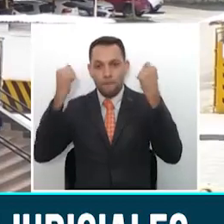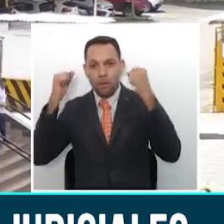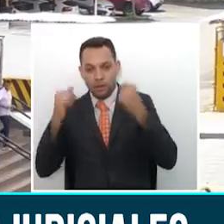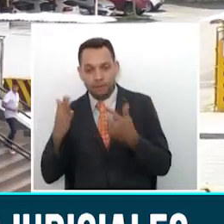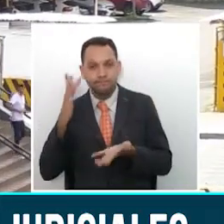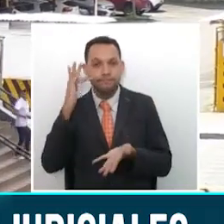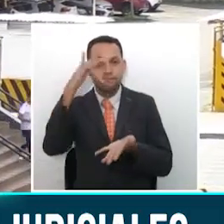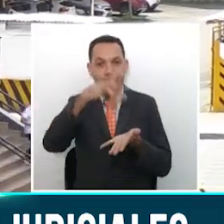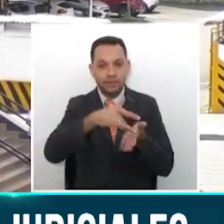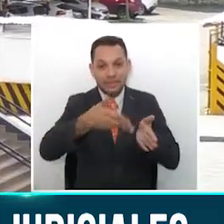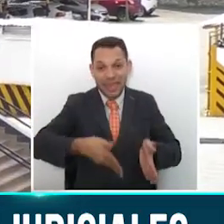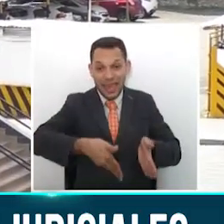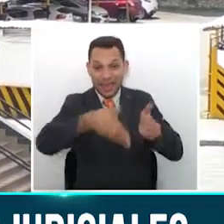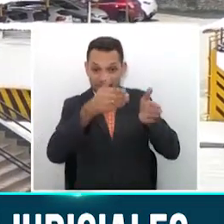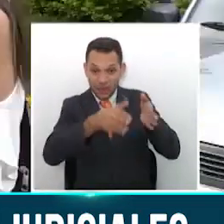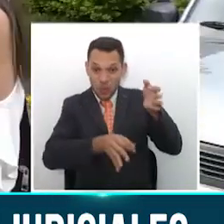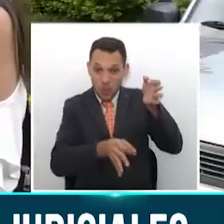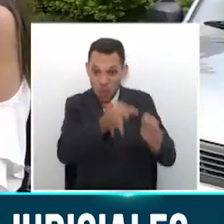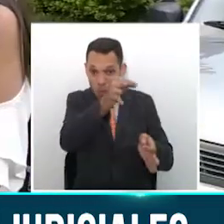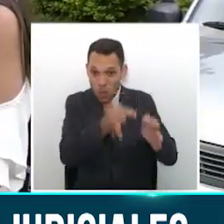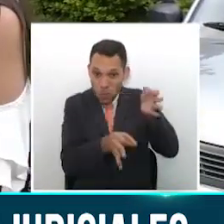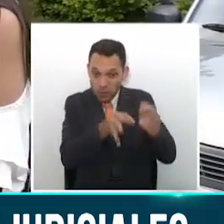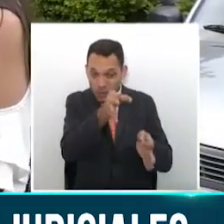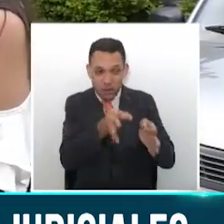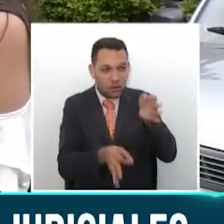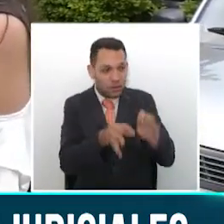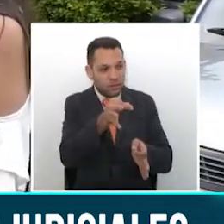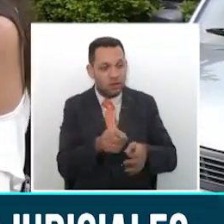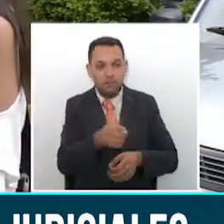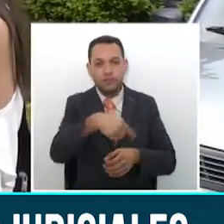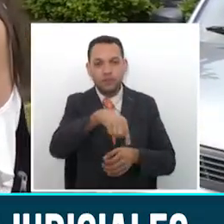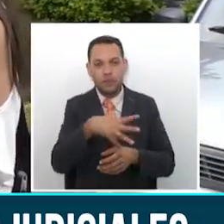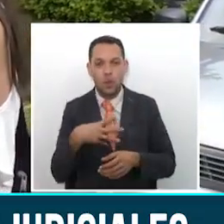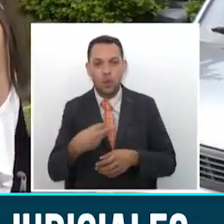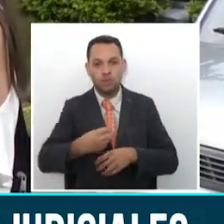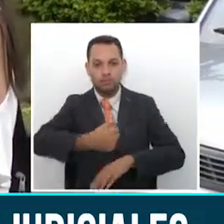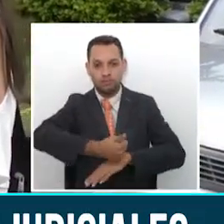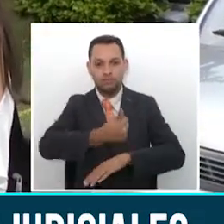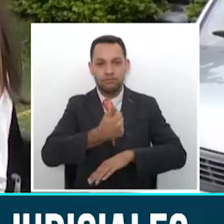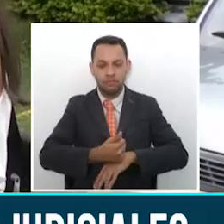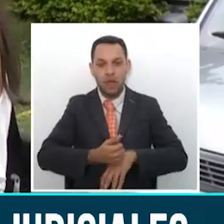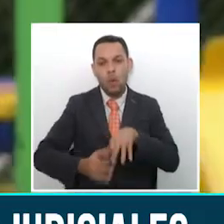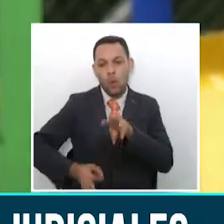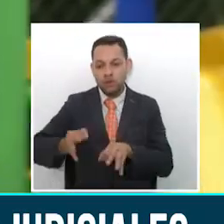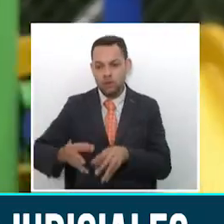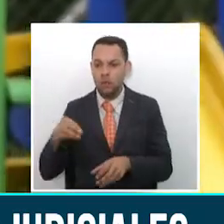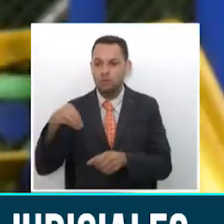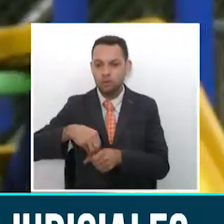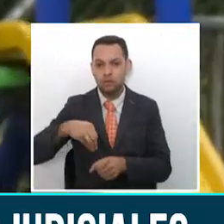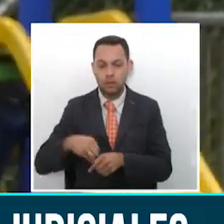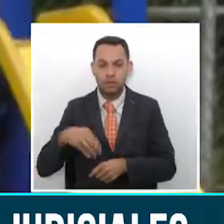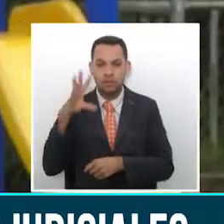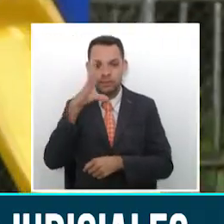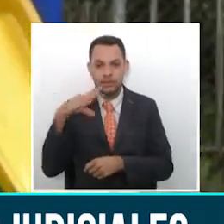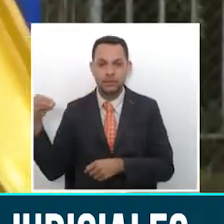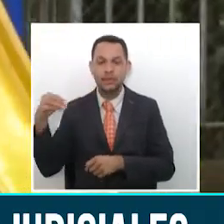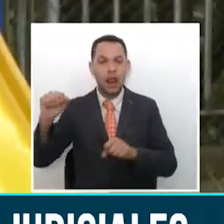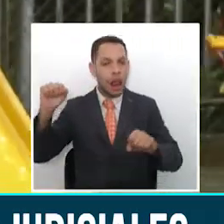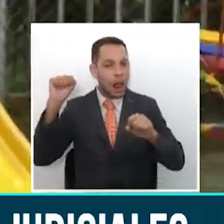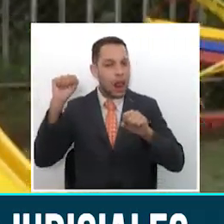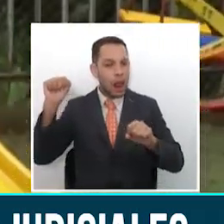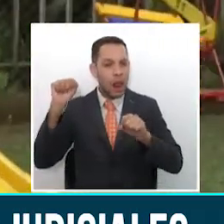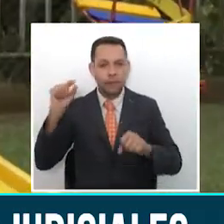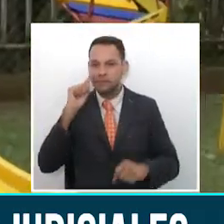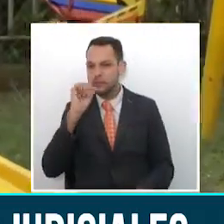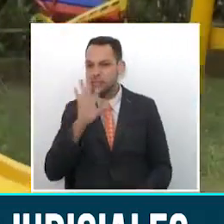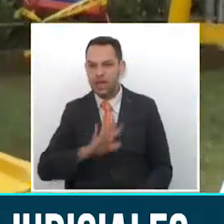presencial pero sin las suficientes garantías de bioseguridad, miembros de la Asociación de Trabajadores del Sistema Judicial Seccional, Quindío, apoyan las manifestaciones de orden